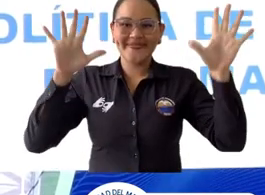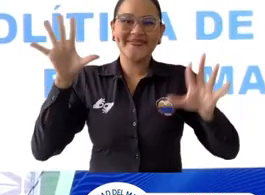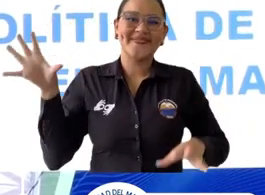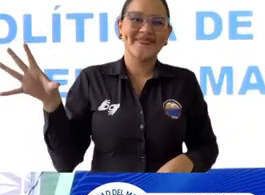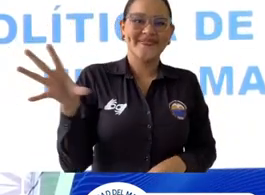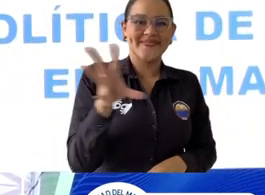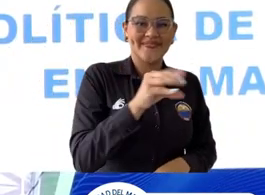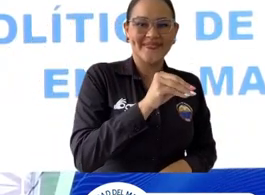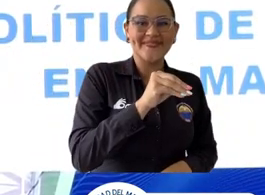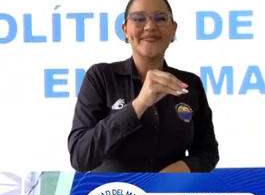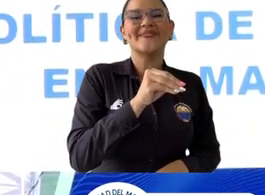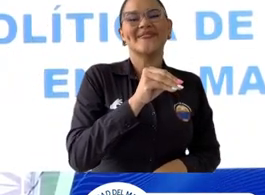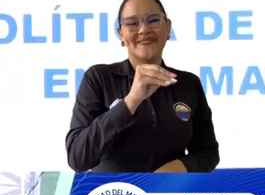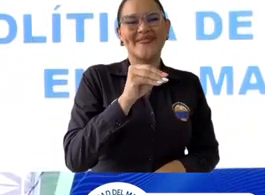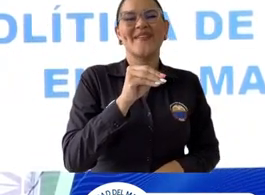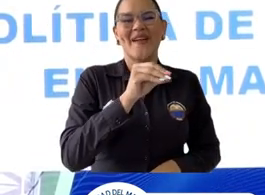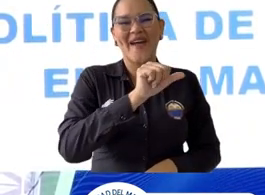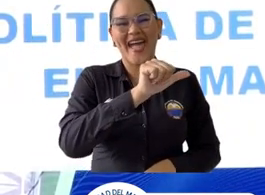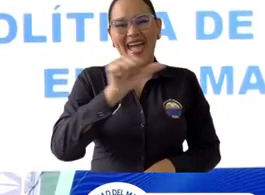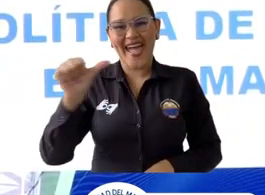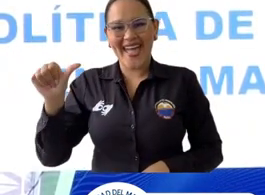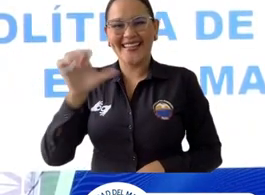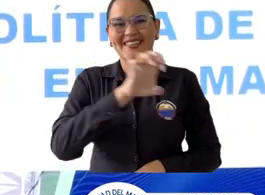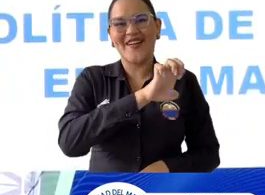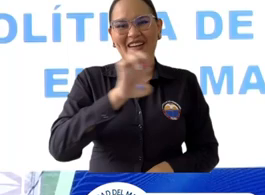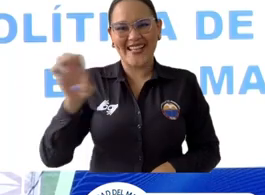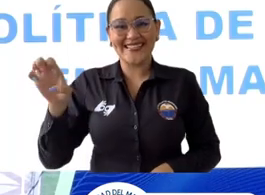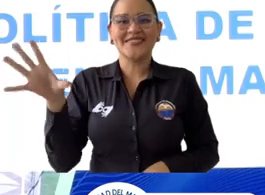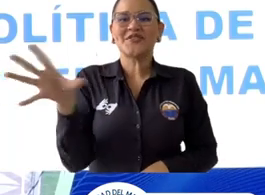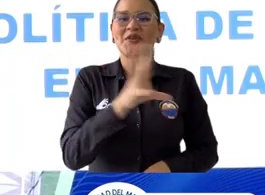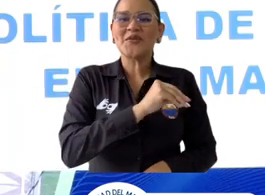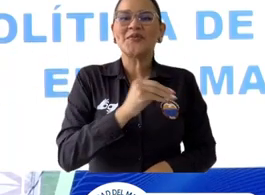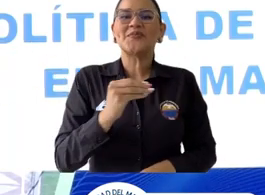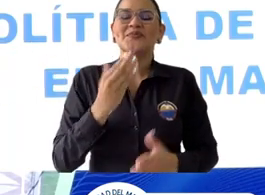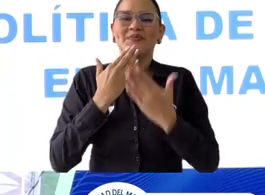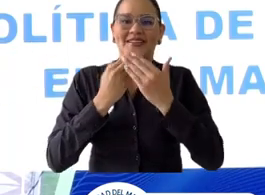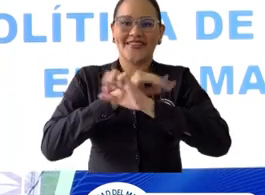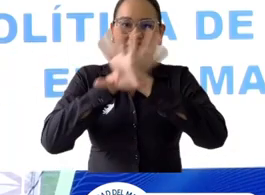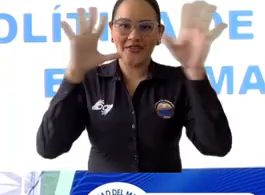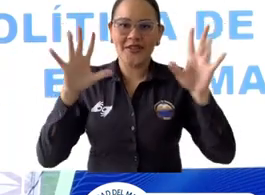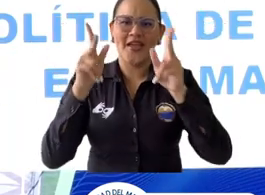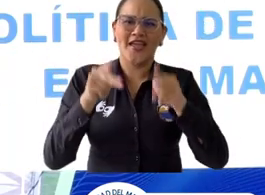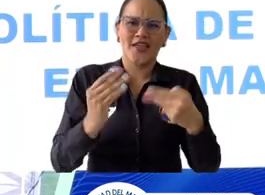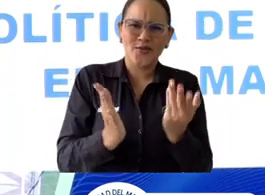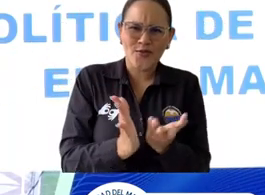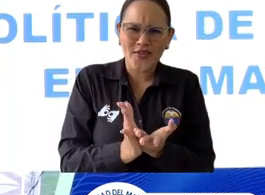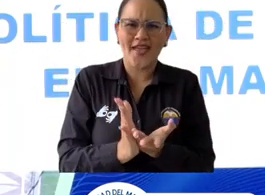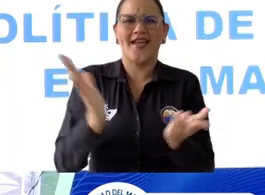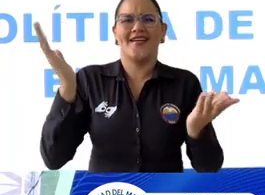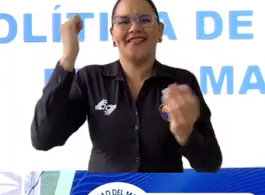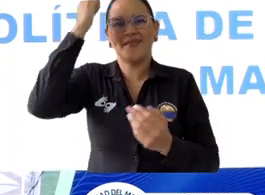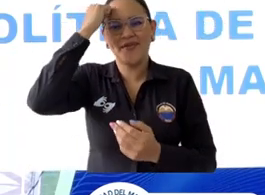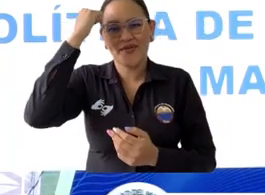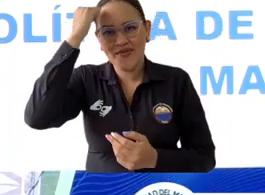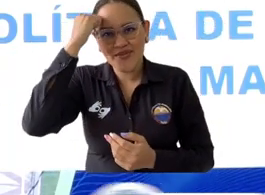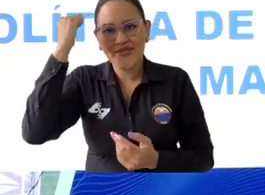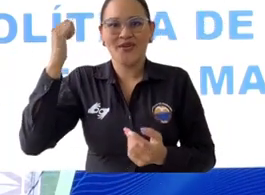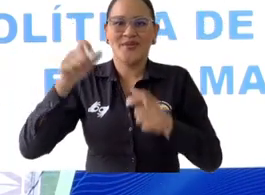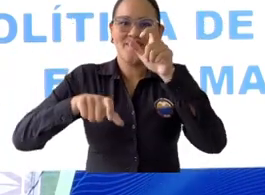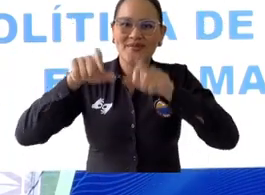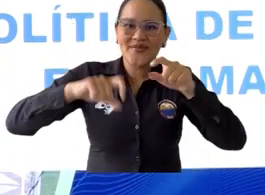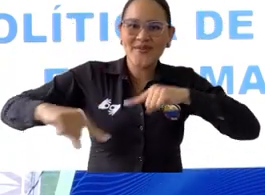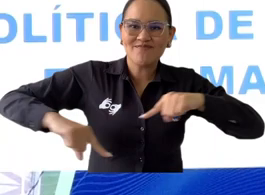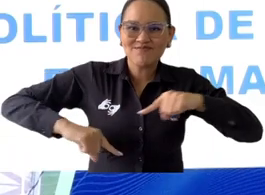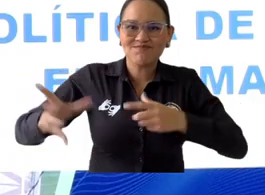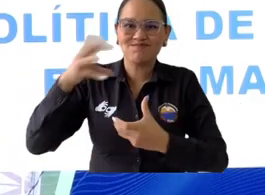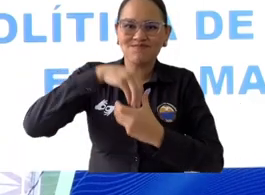Quiero saludarles muy especialmente, decirles que los estamos extrañando en el campus, que prontamente nos volveremos a reencontrar para iniciar el segundo